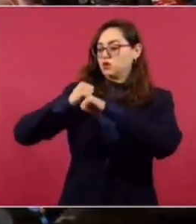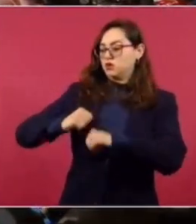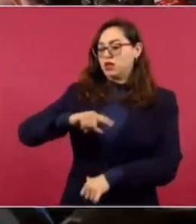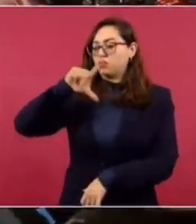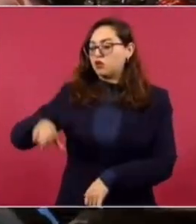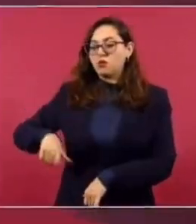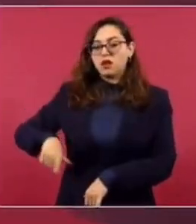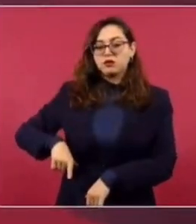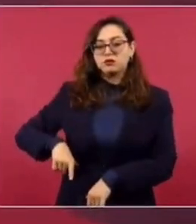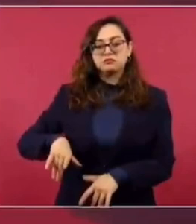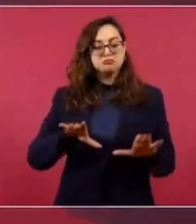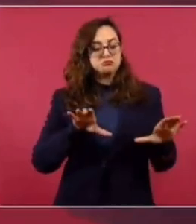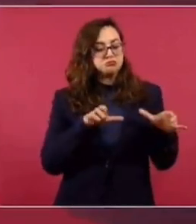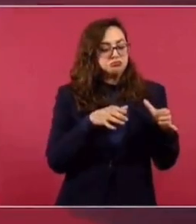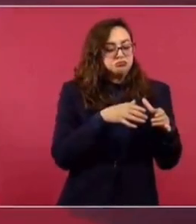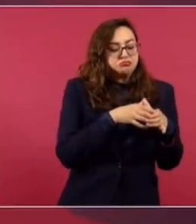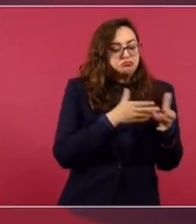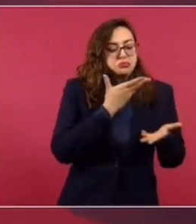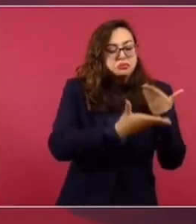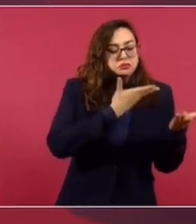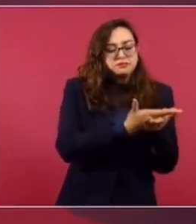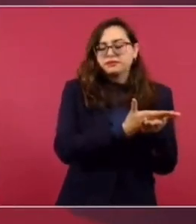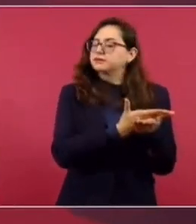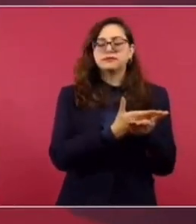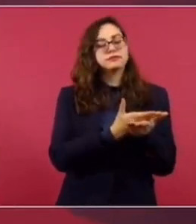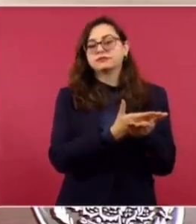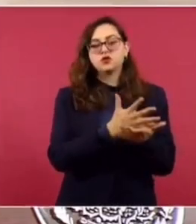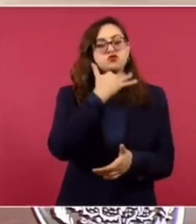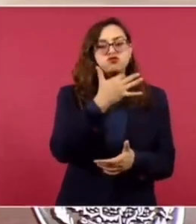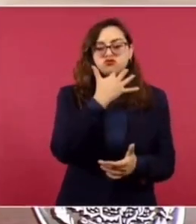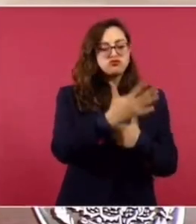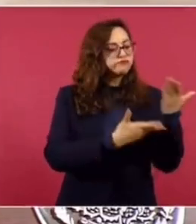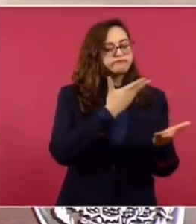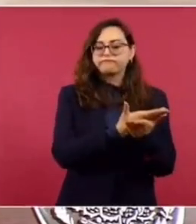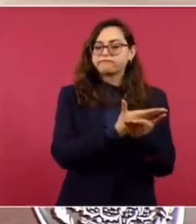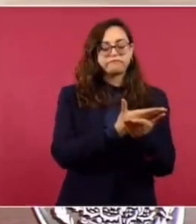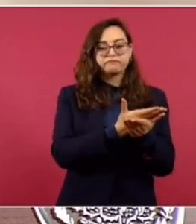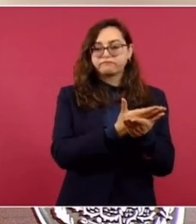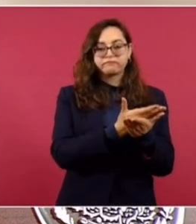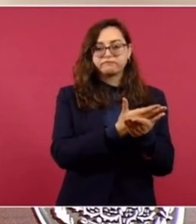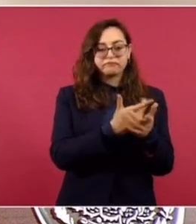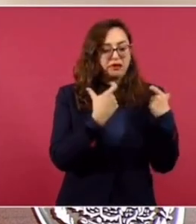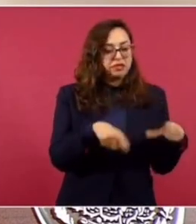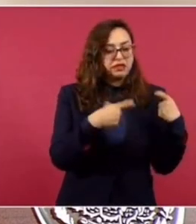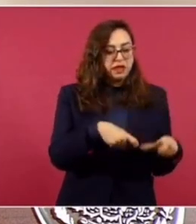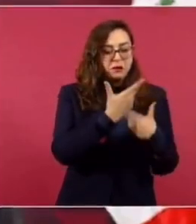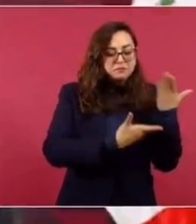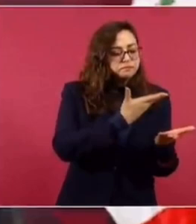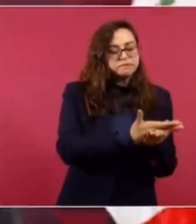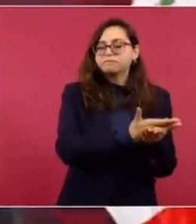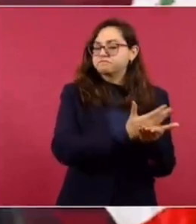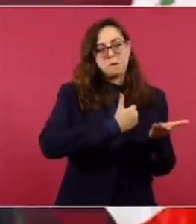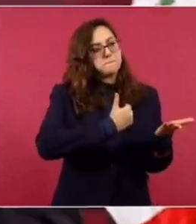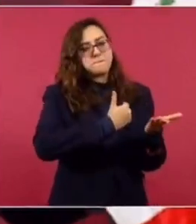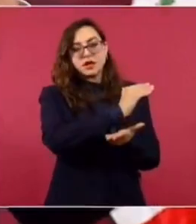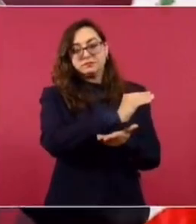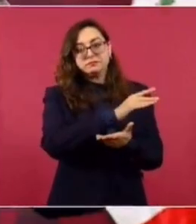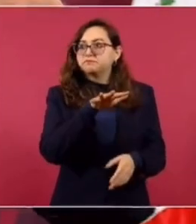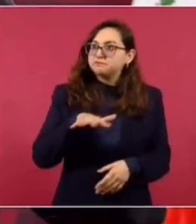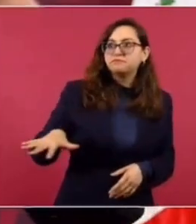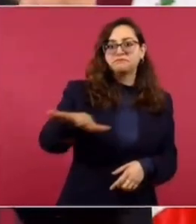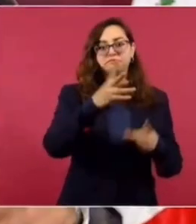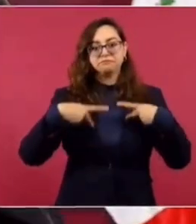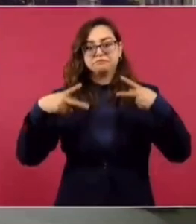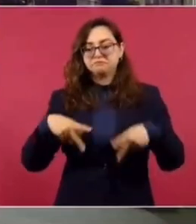de minorías, rapaces, que no estén al servicio de la corrupción, al servicio del dinero. Pero bueno,